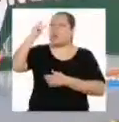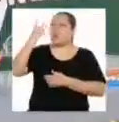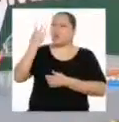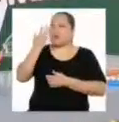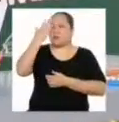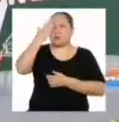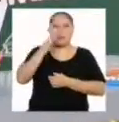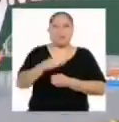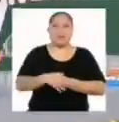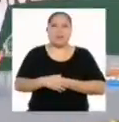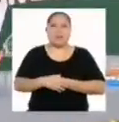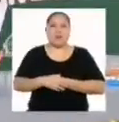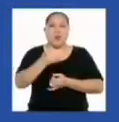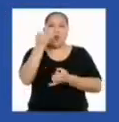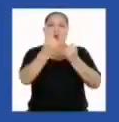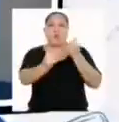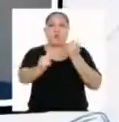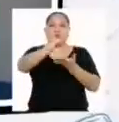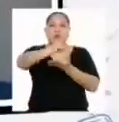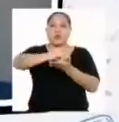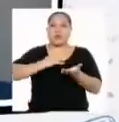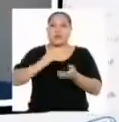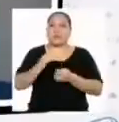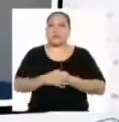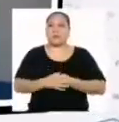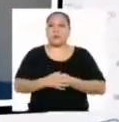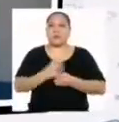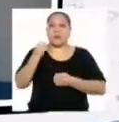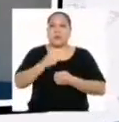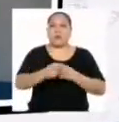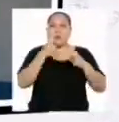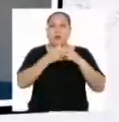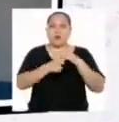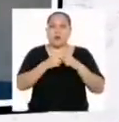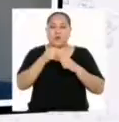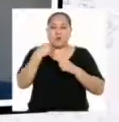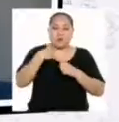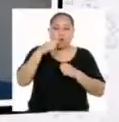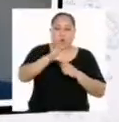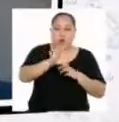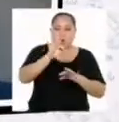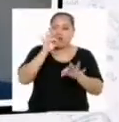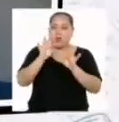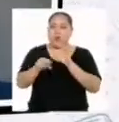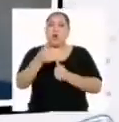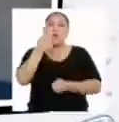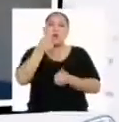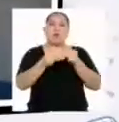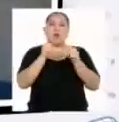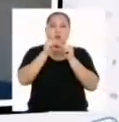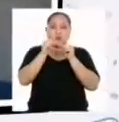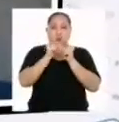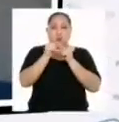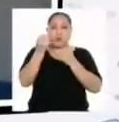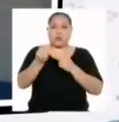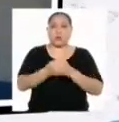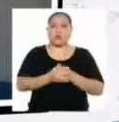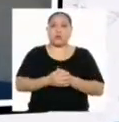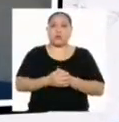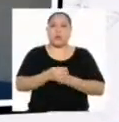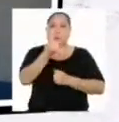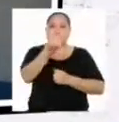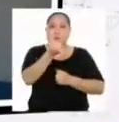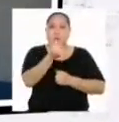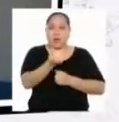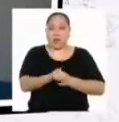¡Veamos el último mensaje! En la situación planteada, primero identifique las magnitudes que intervienen, el ingreso